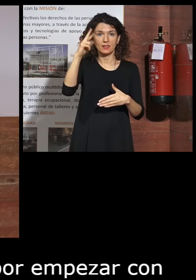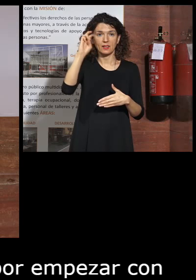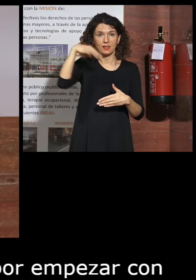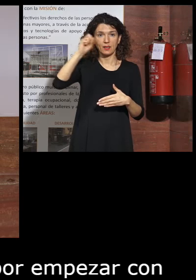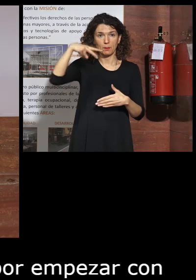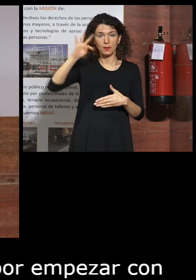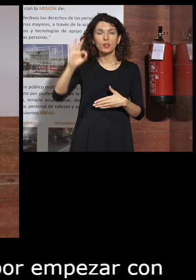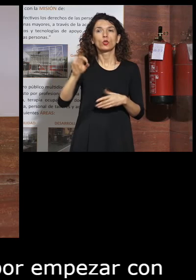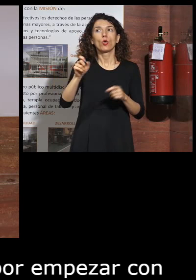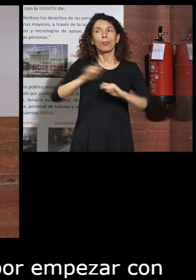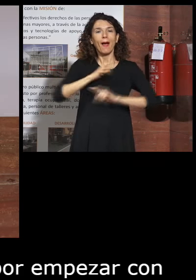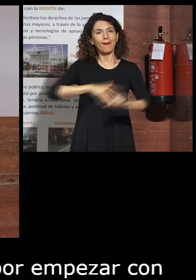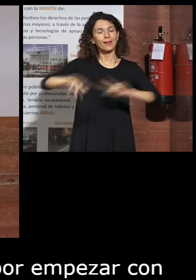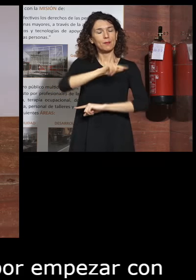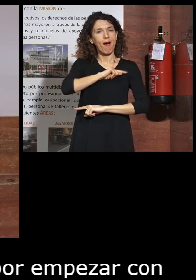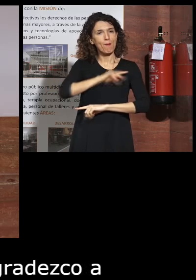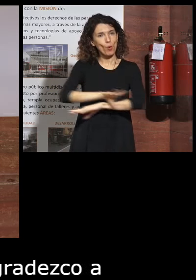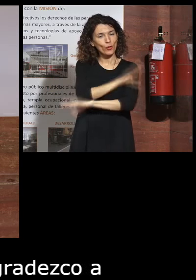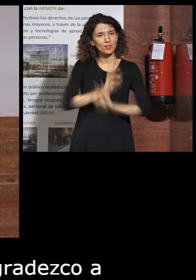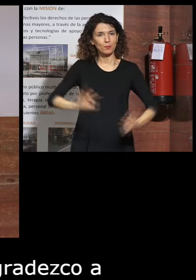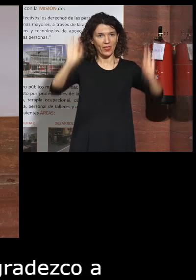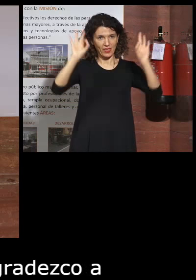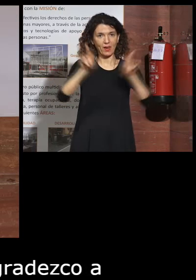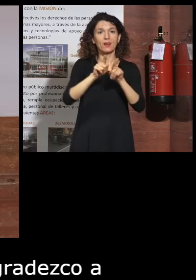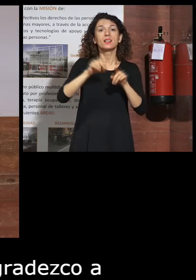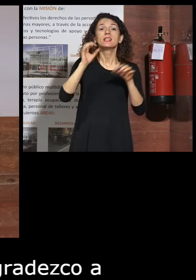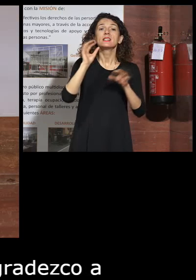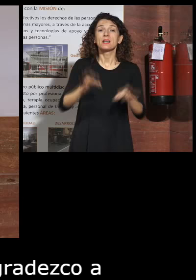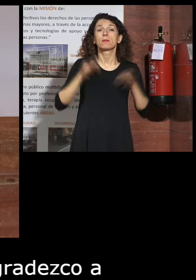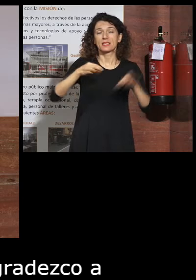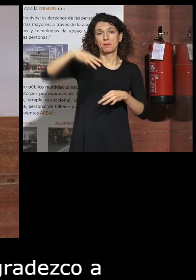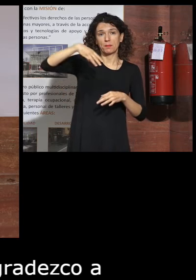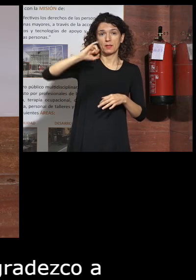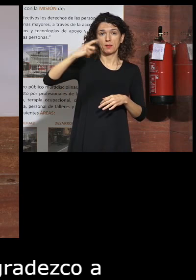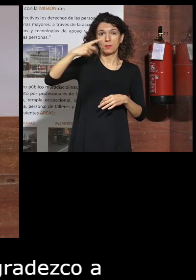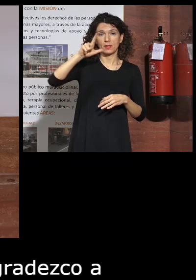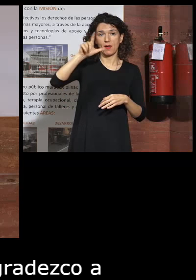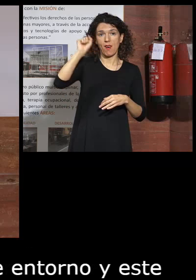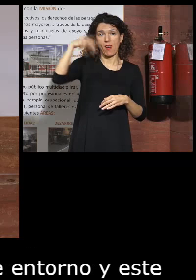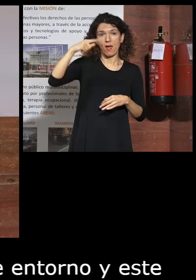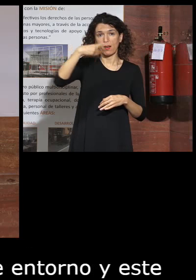entorno este clima emocional que siempre Miguel Ángel cuida en esta casa